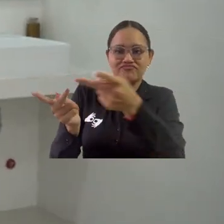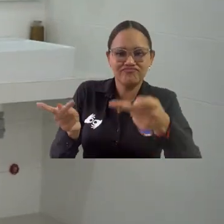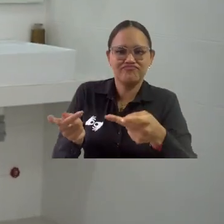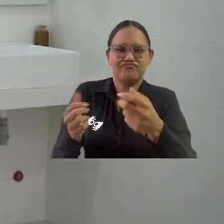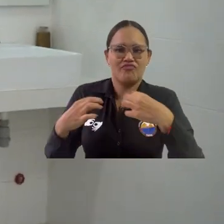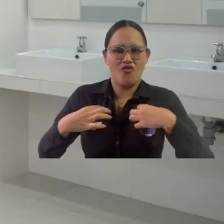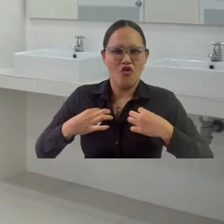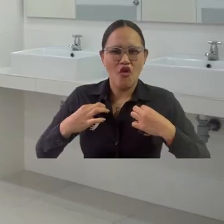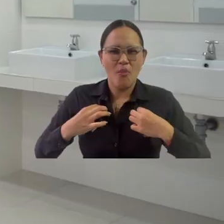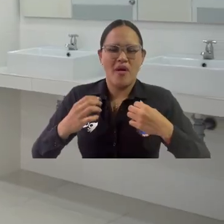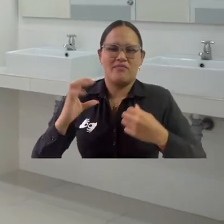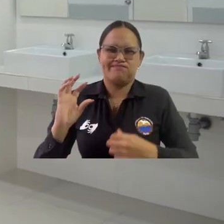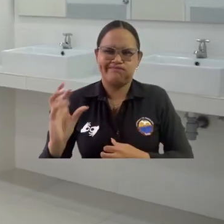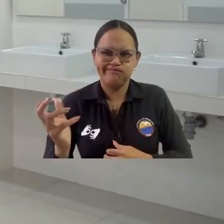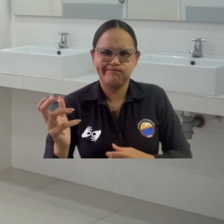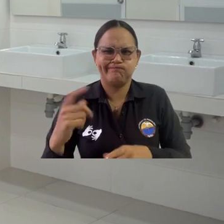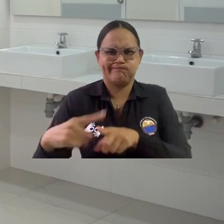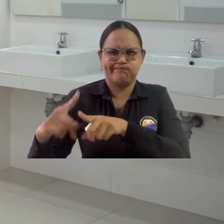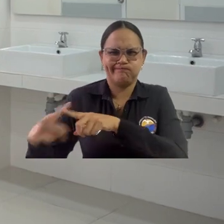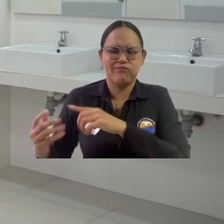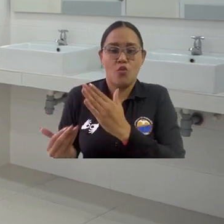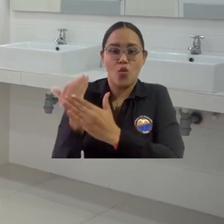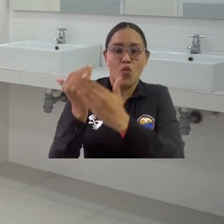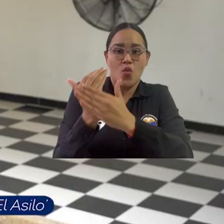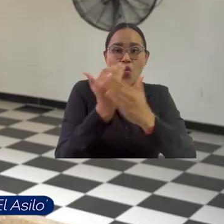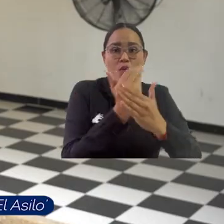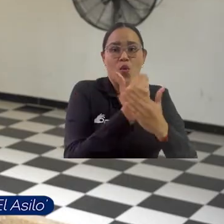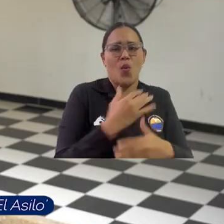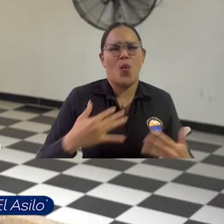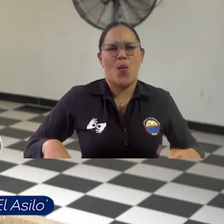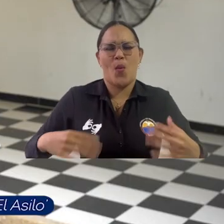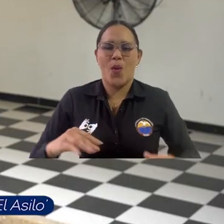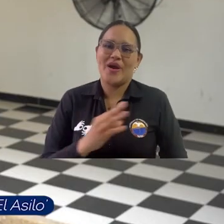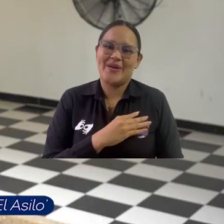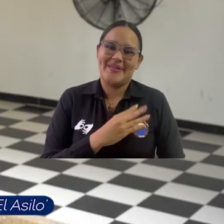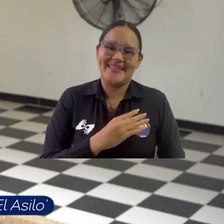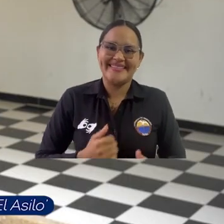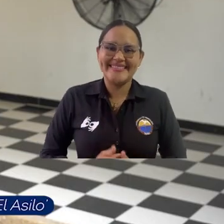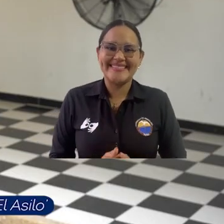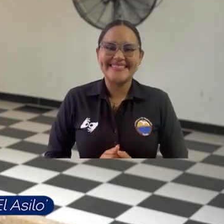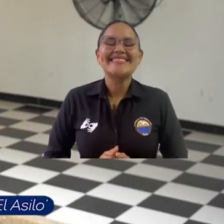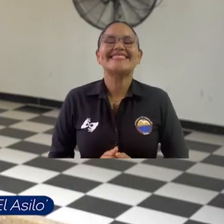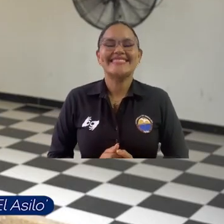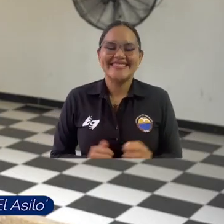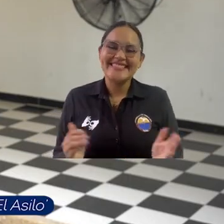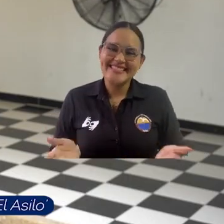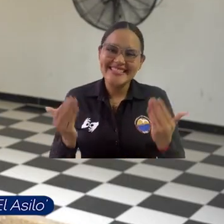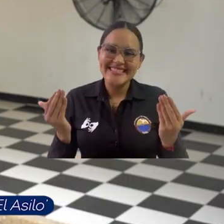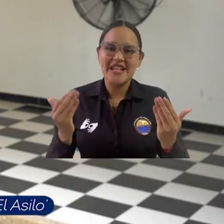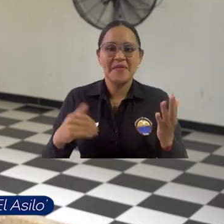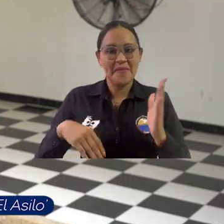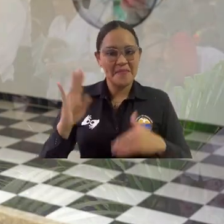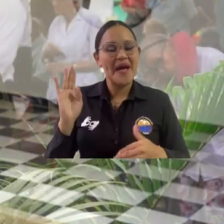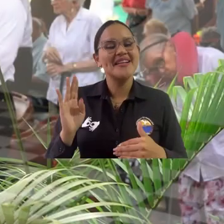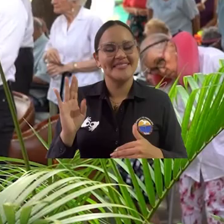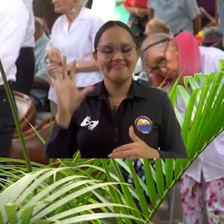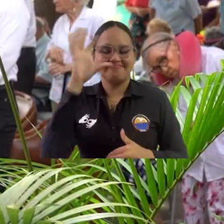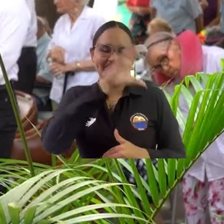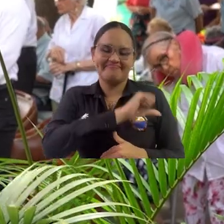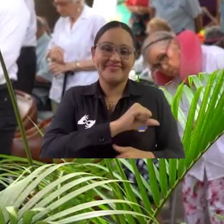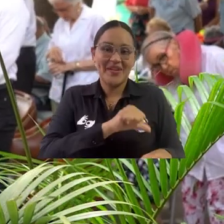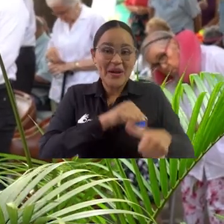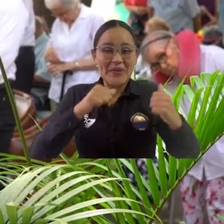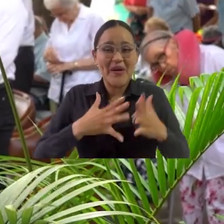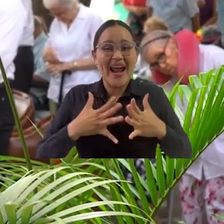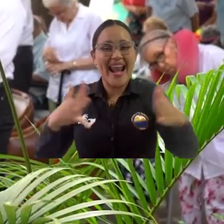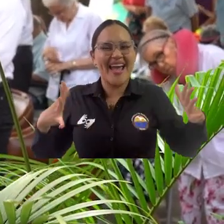baños nueva. Ser capaces de salir de nosotros ensancha el corazón y nos ayuda a comprender el amor con el que Dios